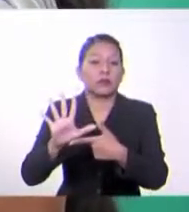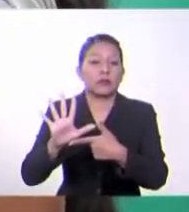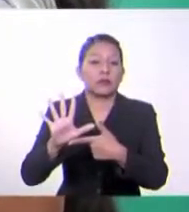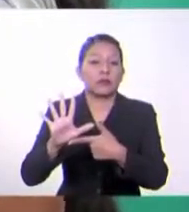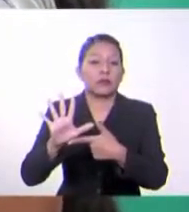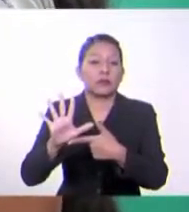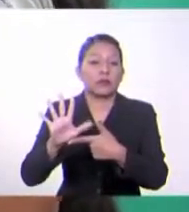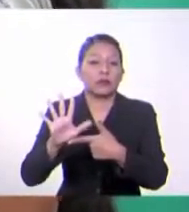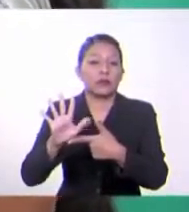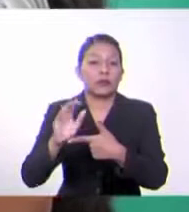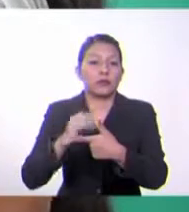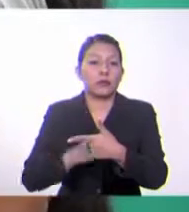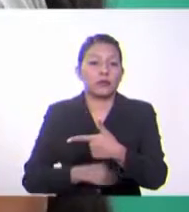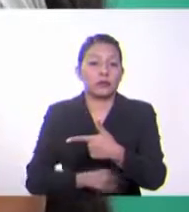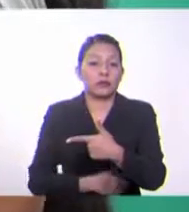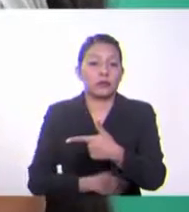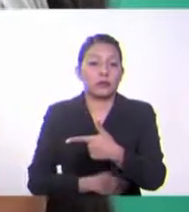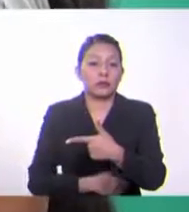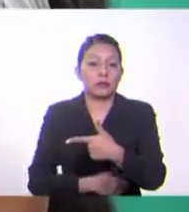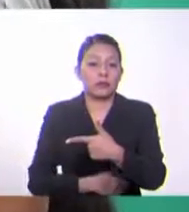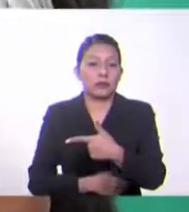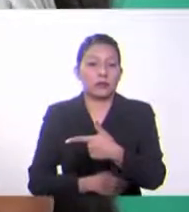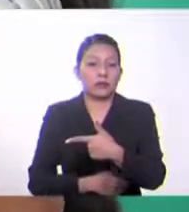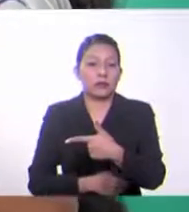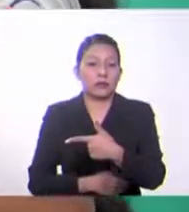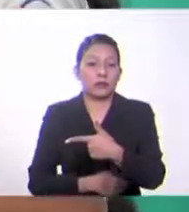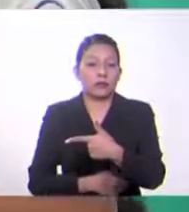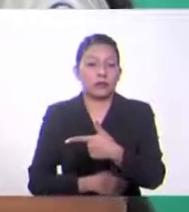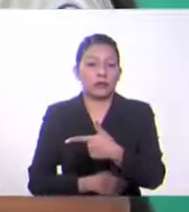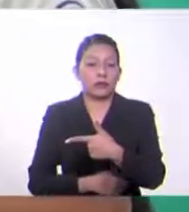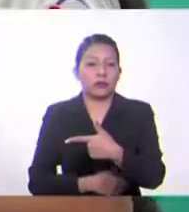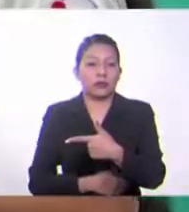es 345.